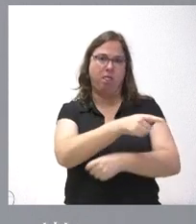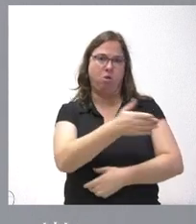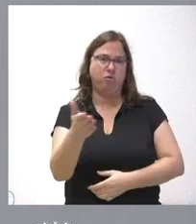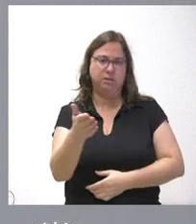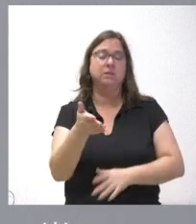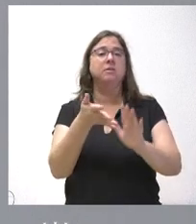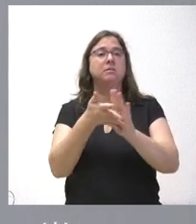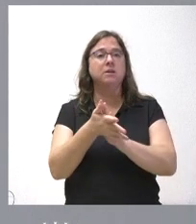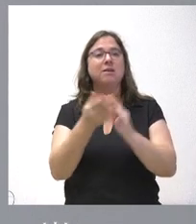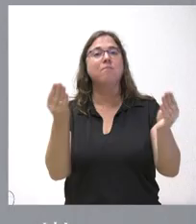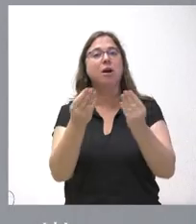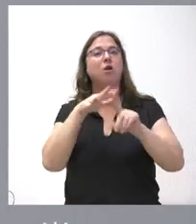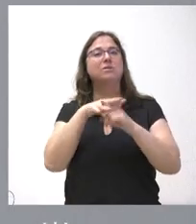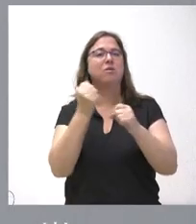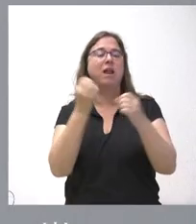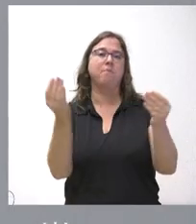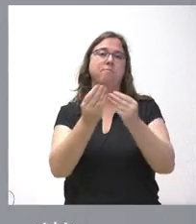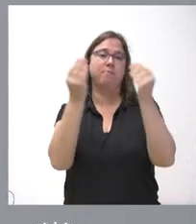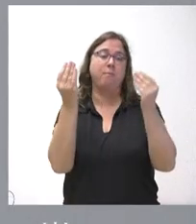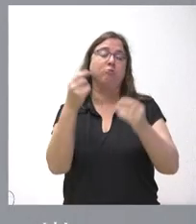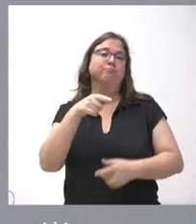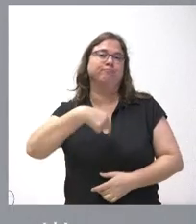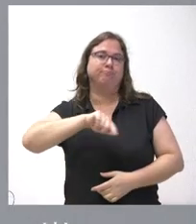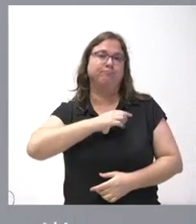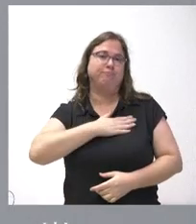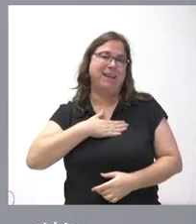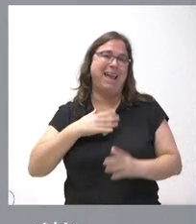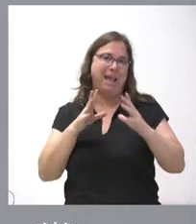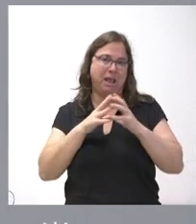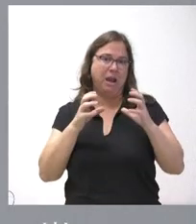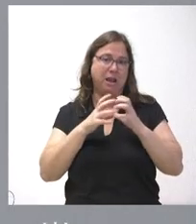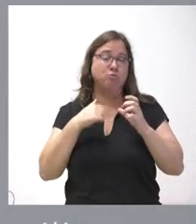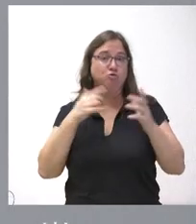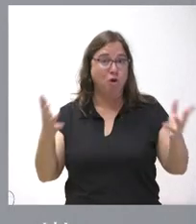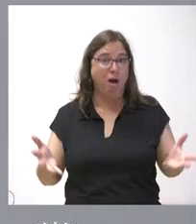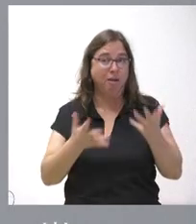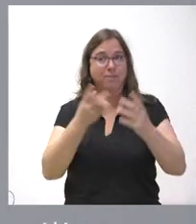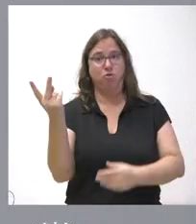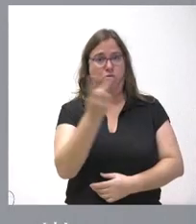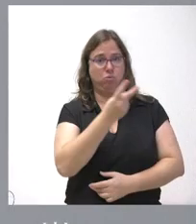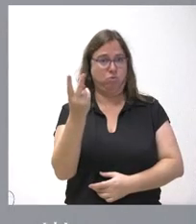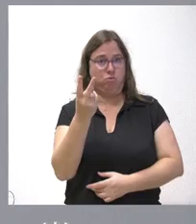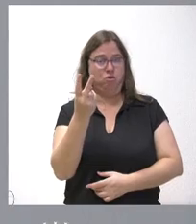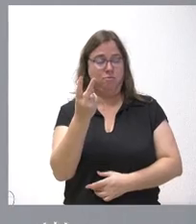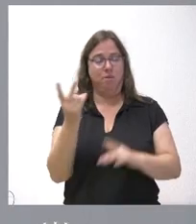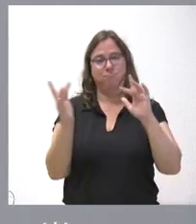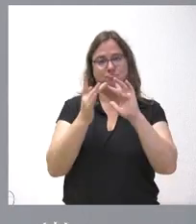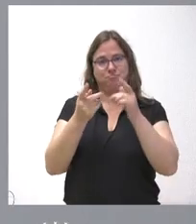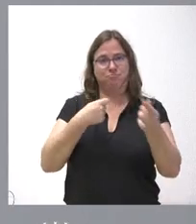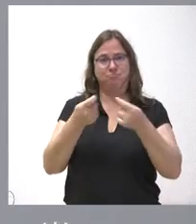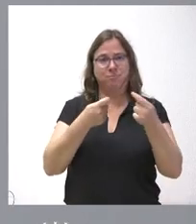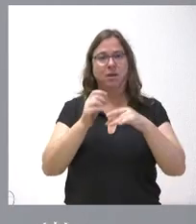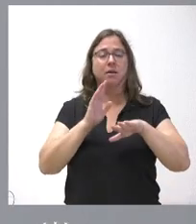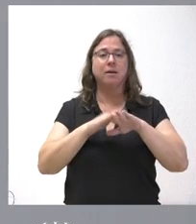de esa situación laboral. Ese sería nuestro deseo y yo animo a las partes a acercar posturas en esa